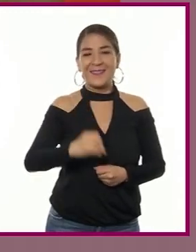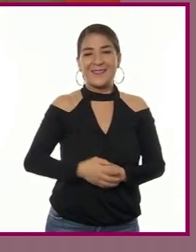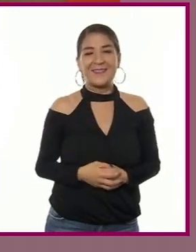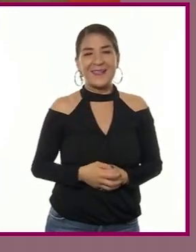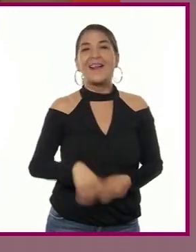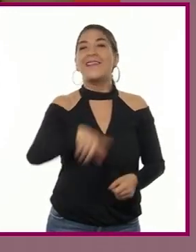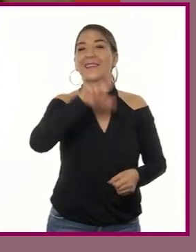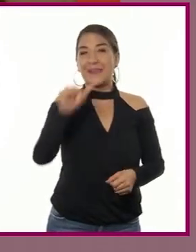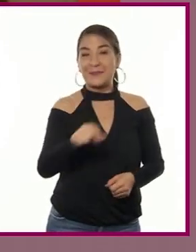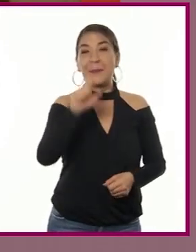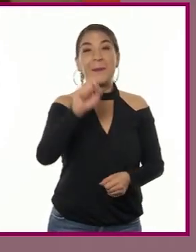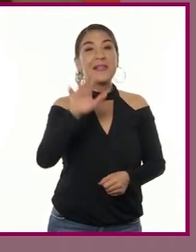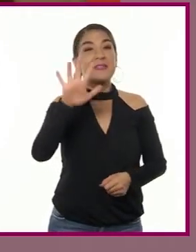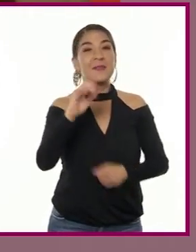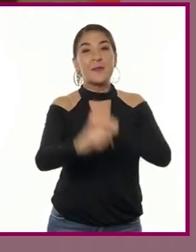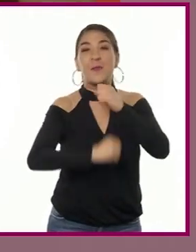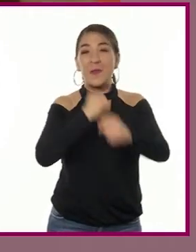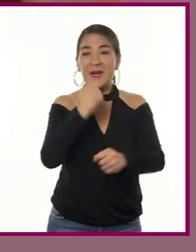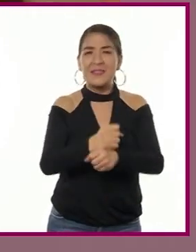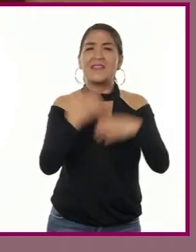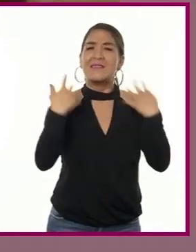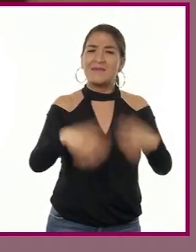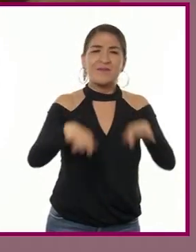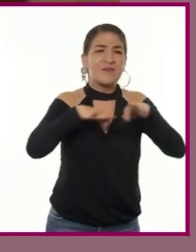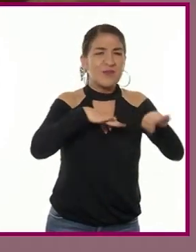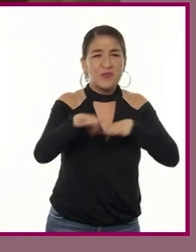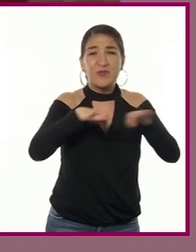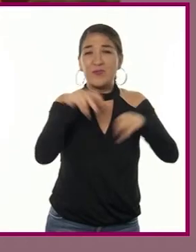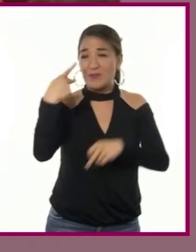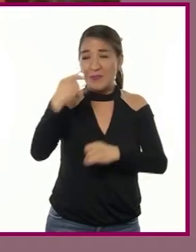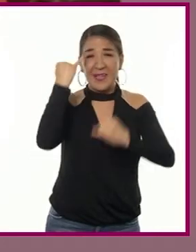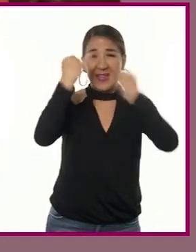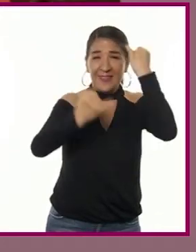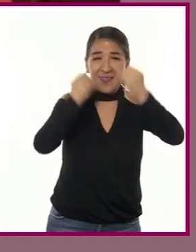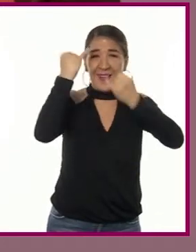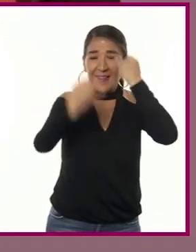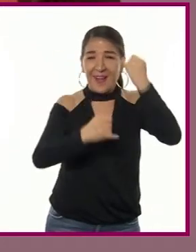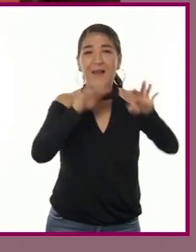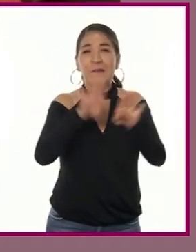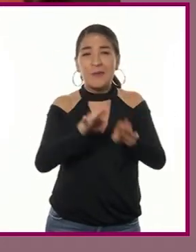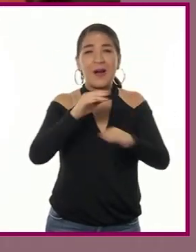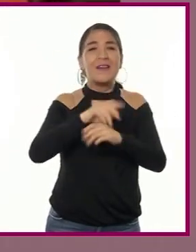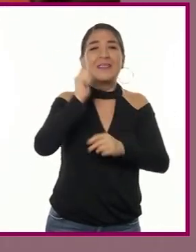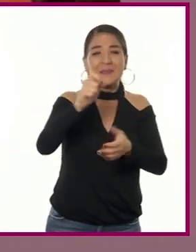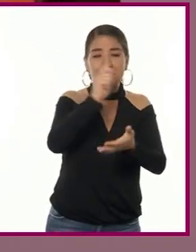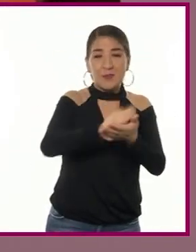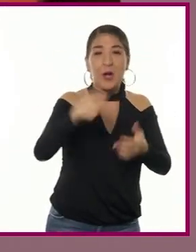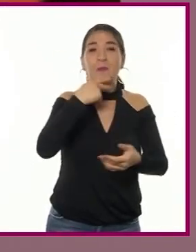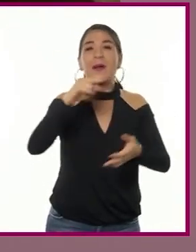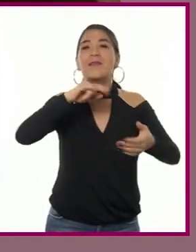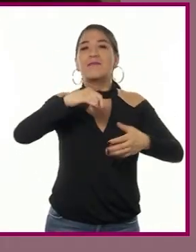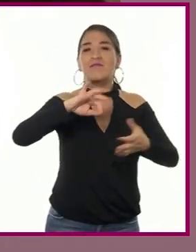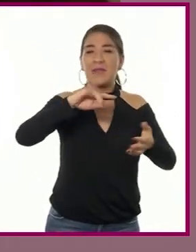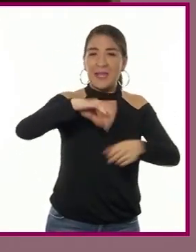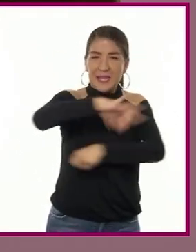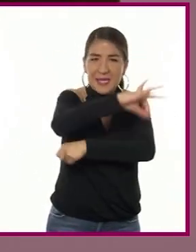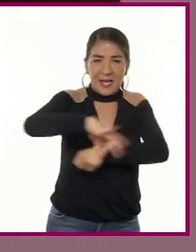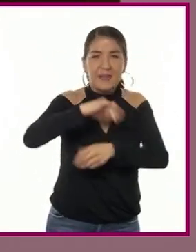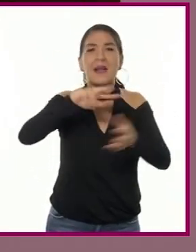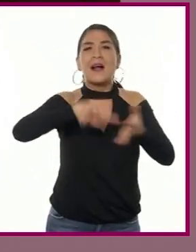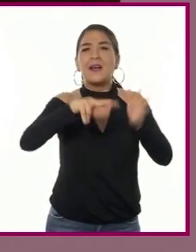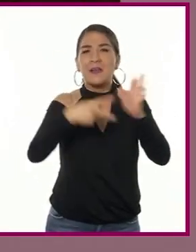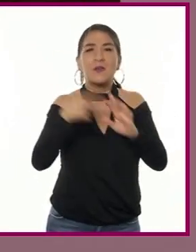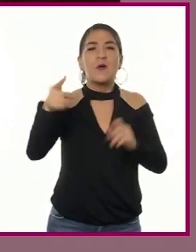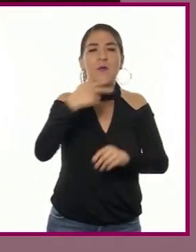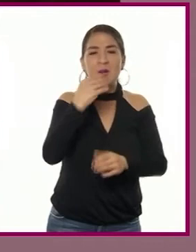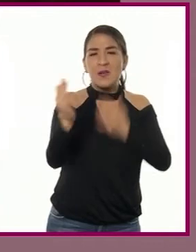Después de 25 años de vasto trabajo creativo, el arquitecto, ingeniero y escultor español, Manuel